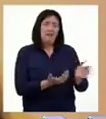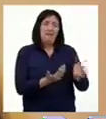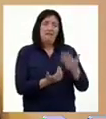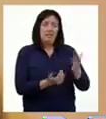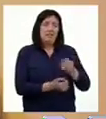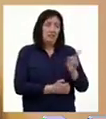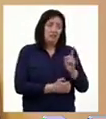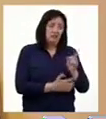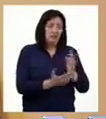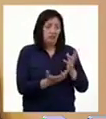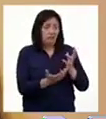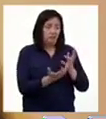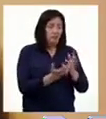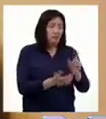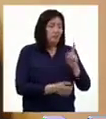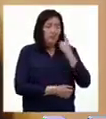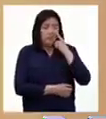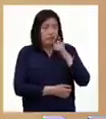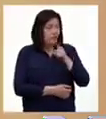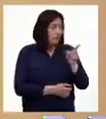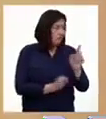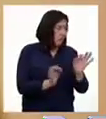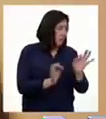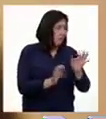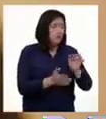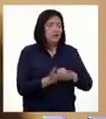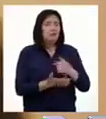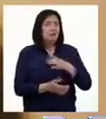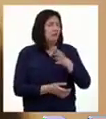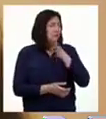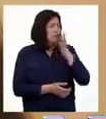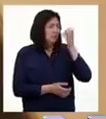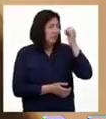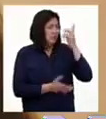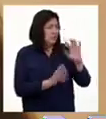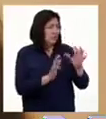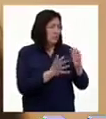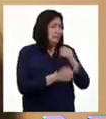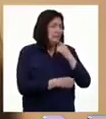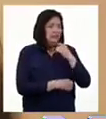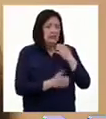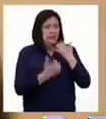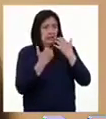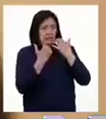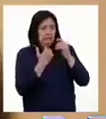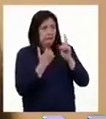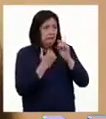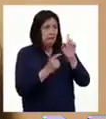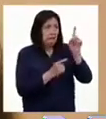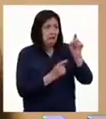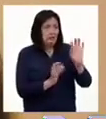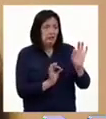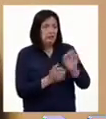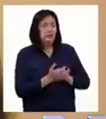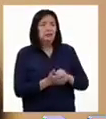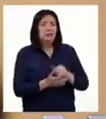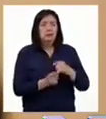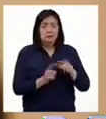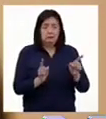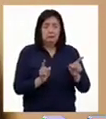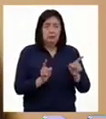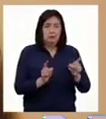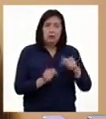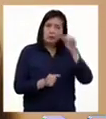fácil adaptarme, ya que no conocía a nadie. Cuando no entendía algo en clase, me daba miedo preguntar. Pero